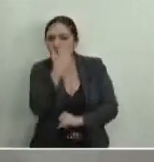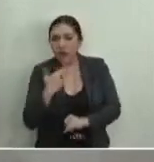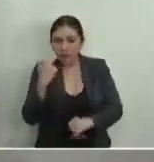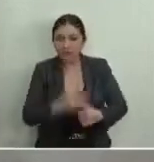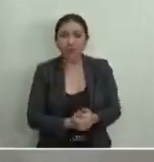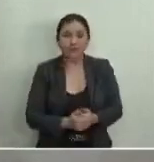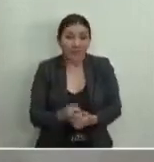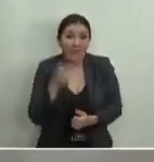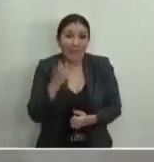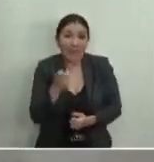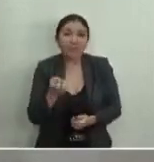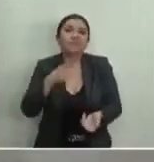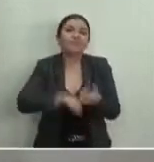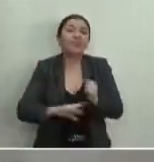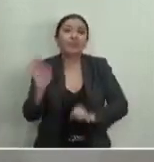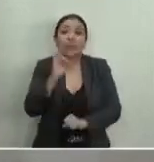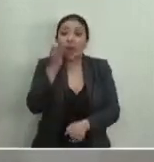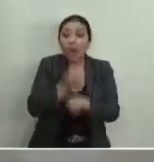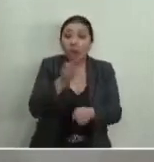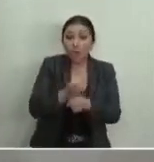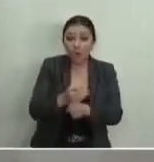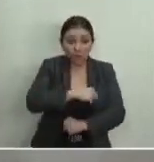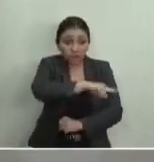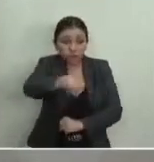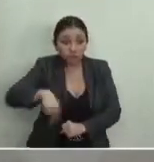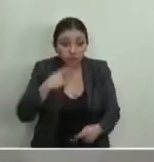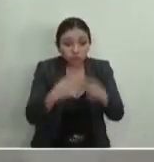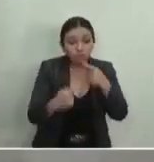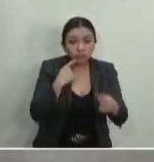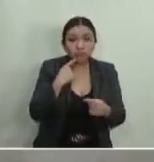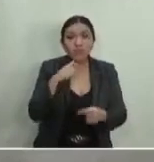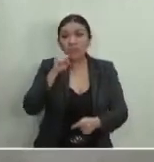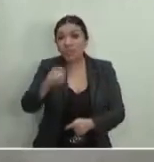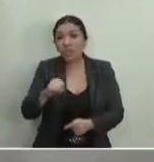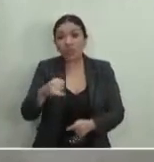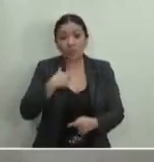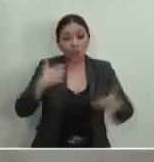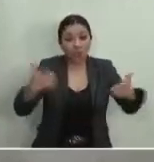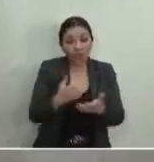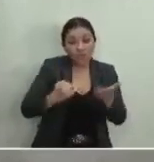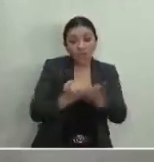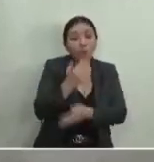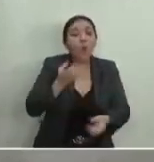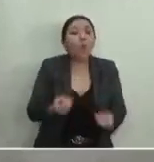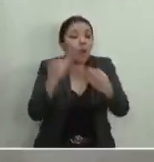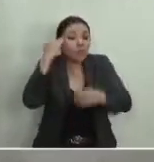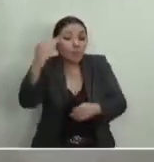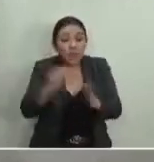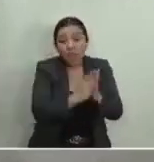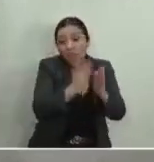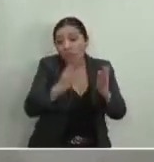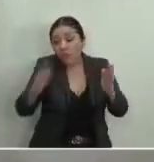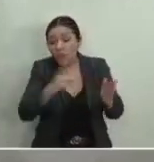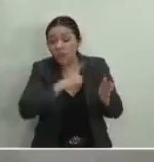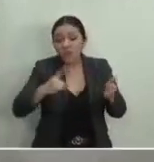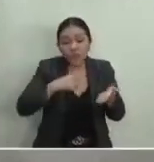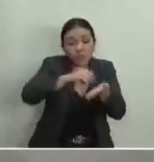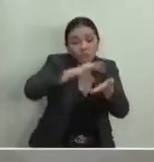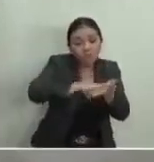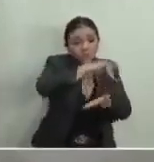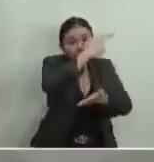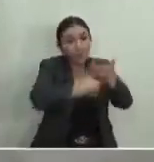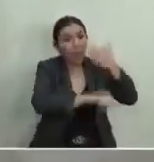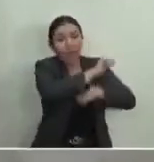eso implica que si en este caso asumiéramos plenitud de jurisdicción para definir aquí la temporalidad por la cual tienen que estar inscritas estas